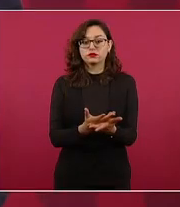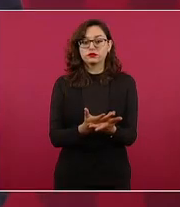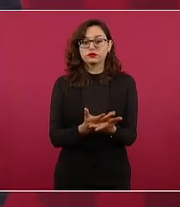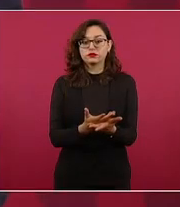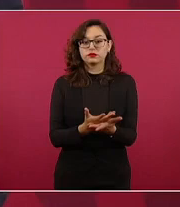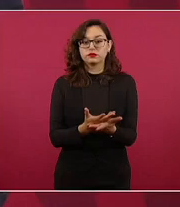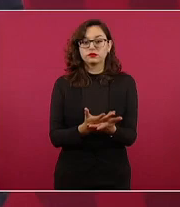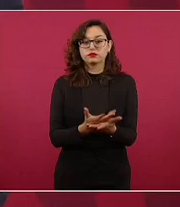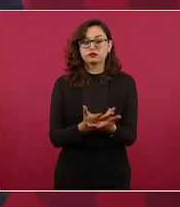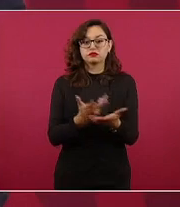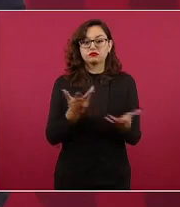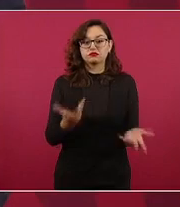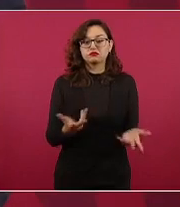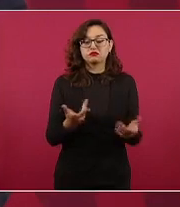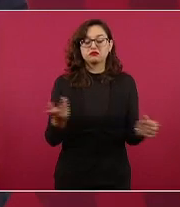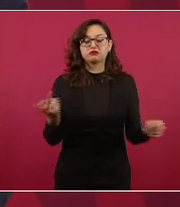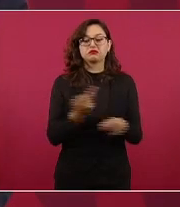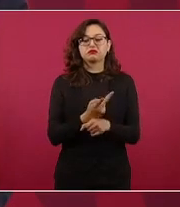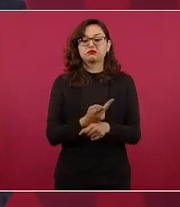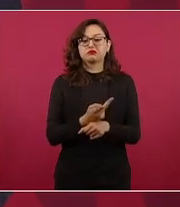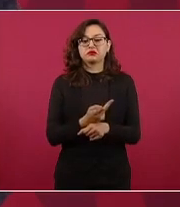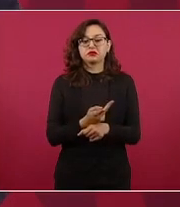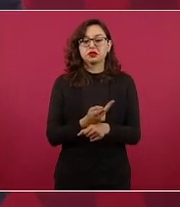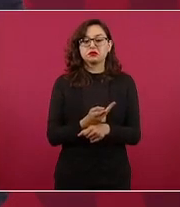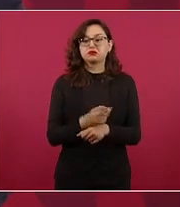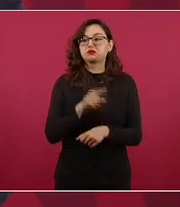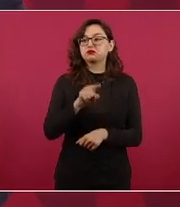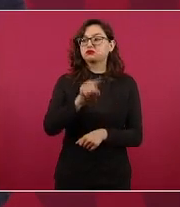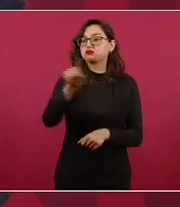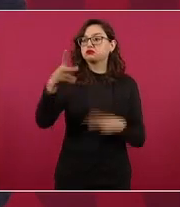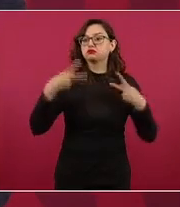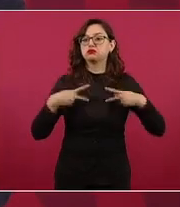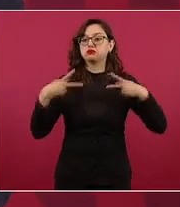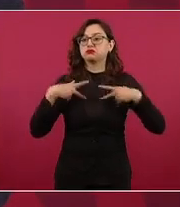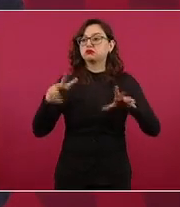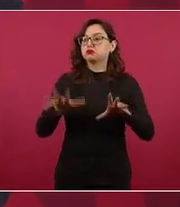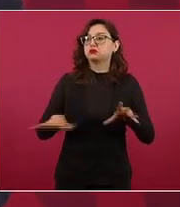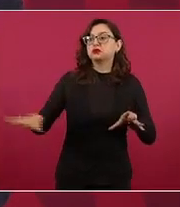ningún efecto en la mayoría de la población